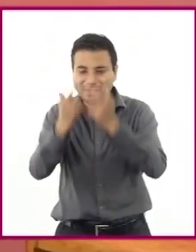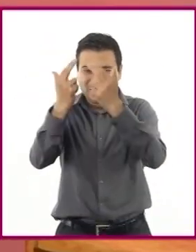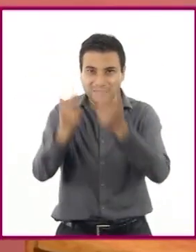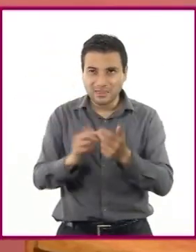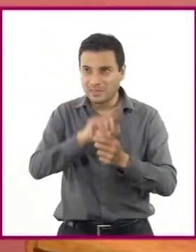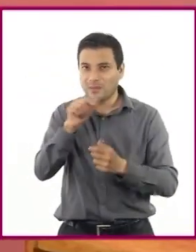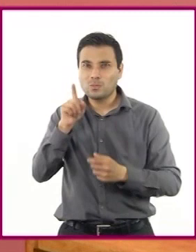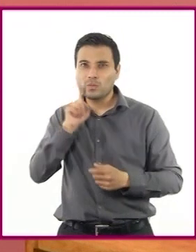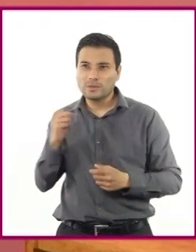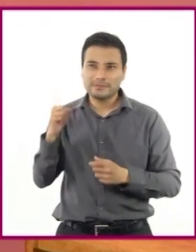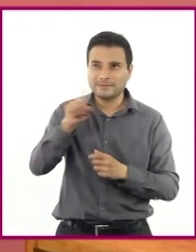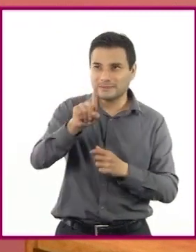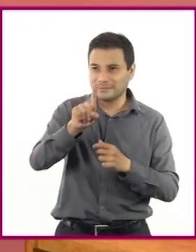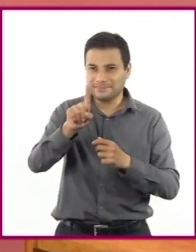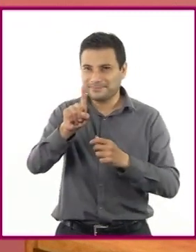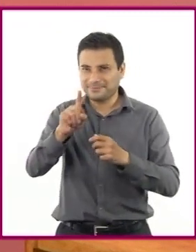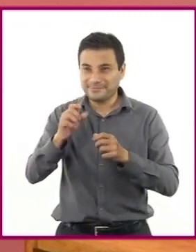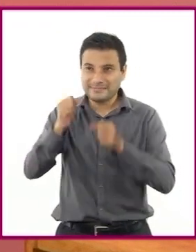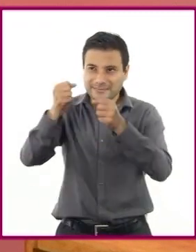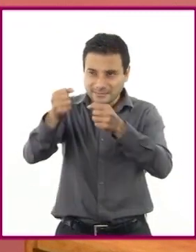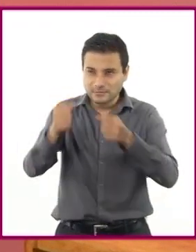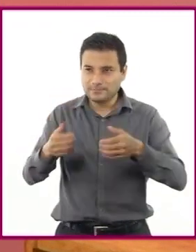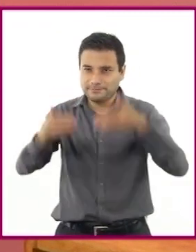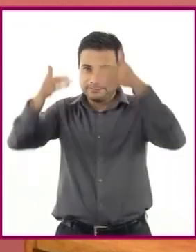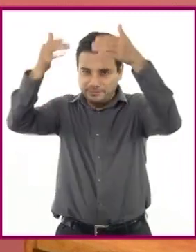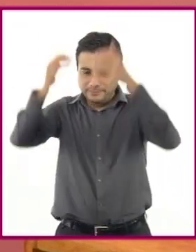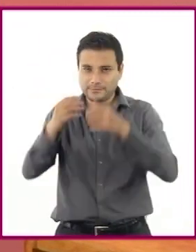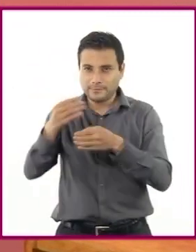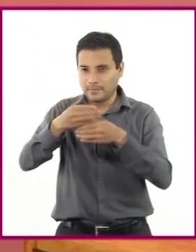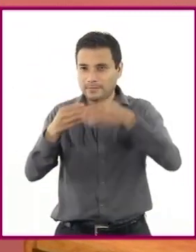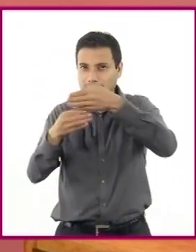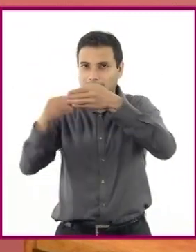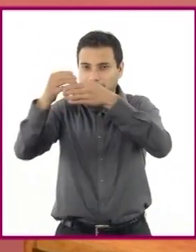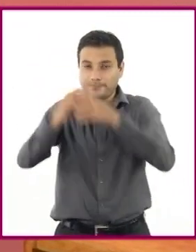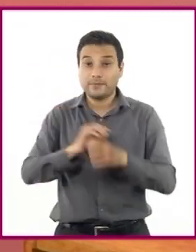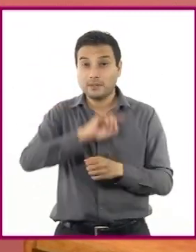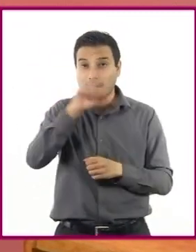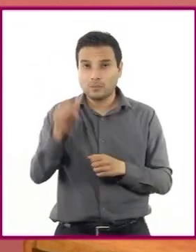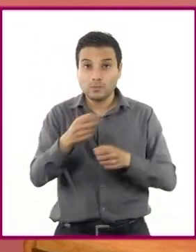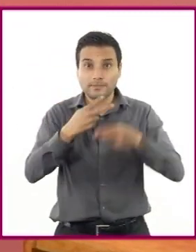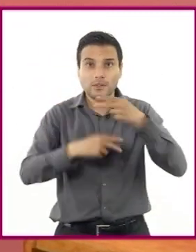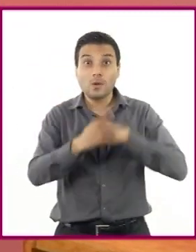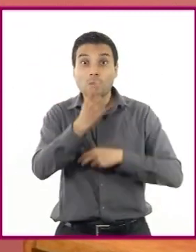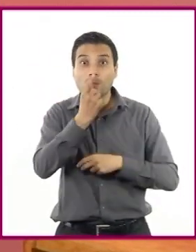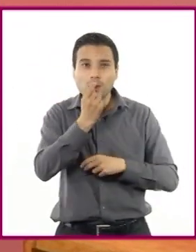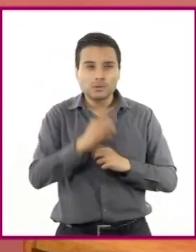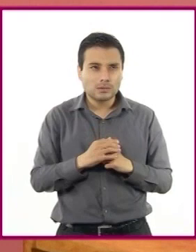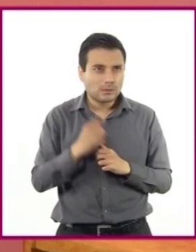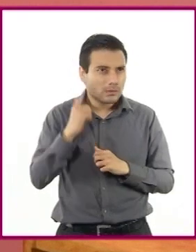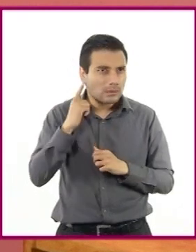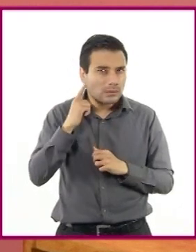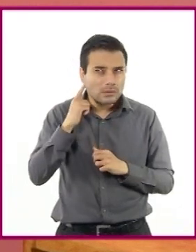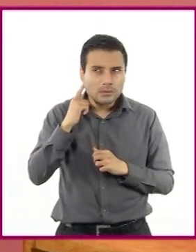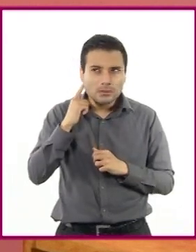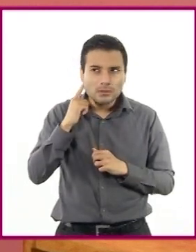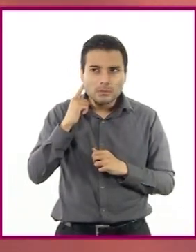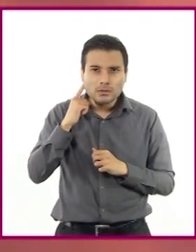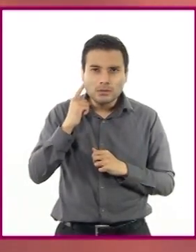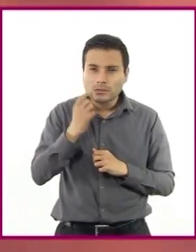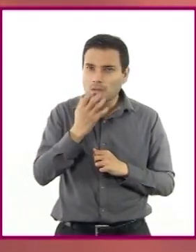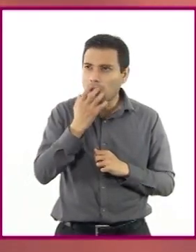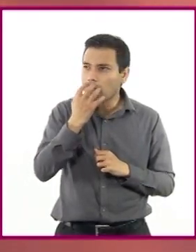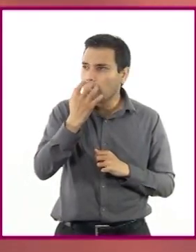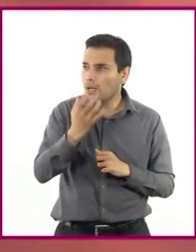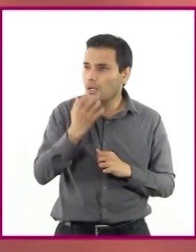desaparición, oyen un llanto. Y así es como descubren el crimen y el gato negro.